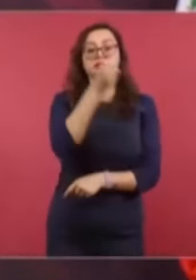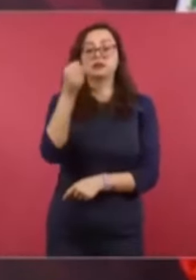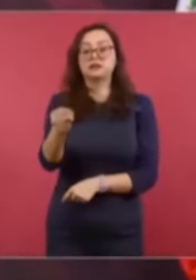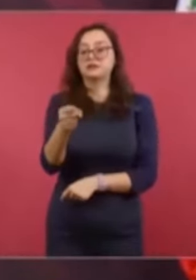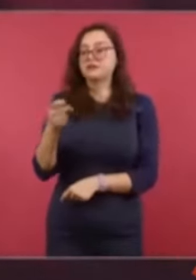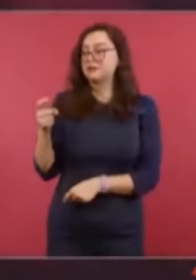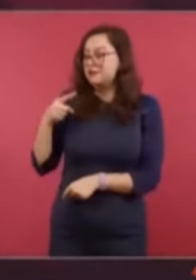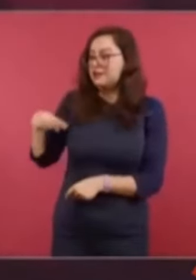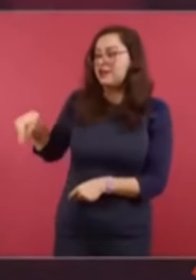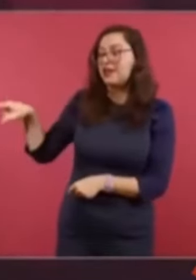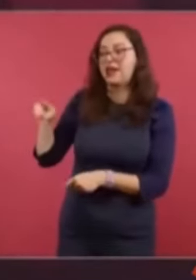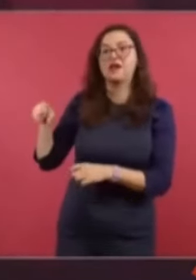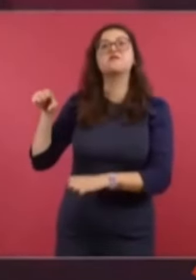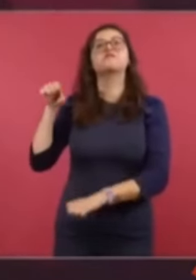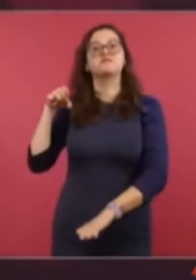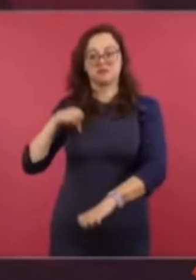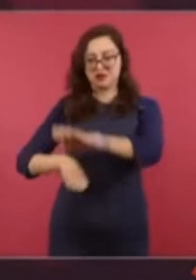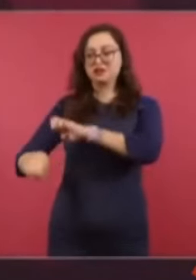eran sus empleados.